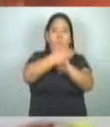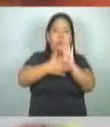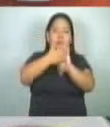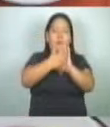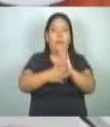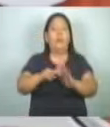.dk